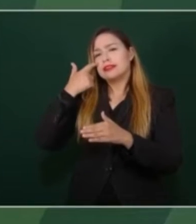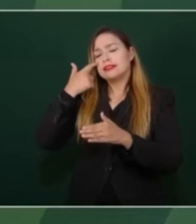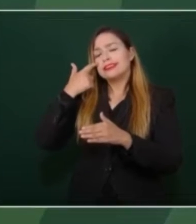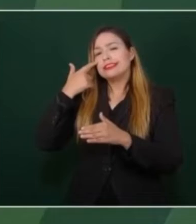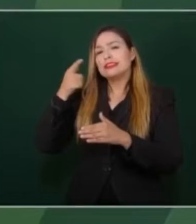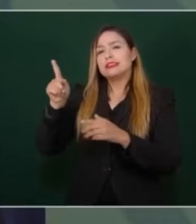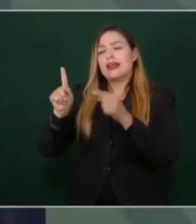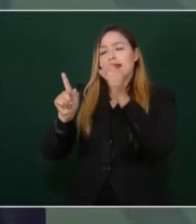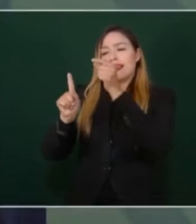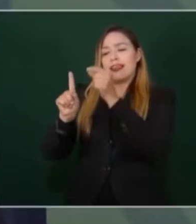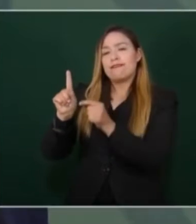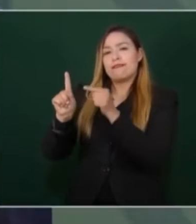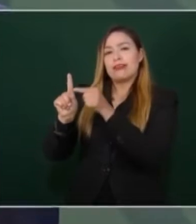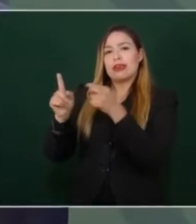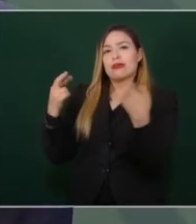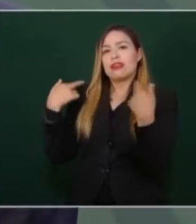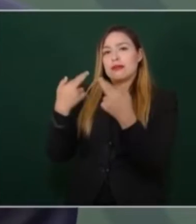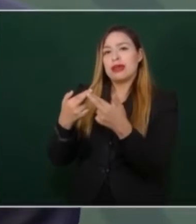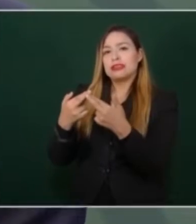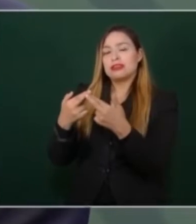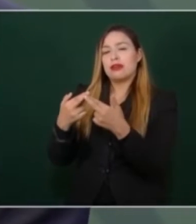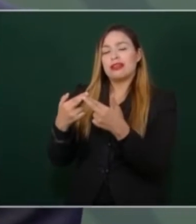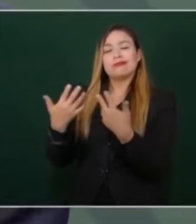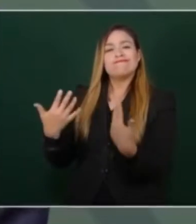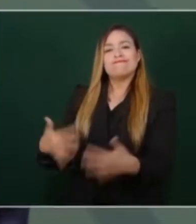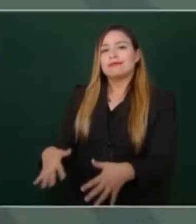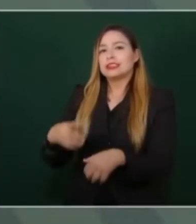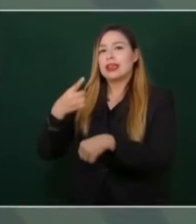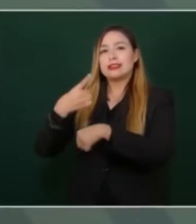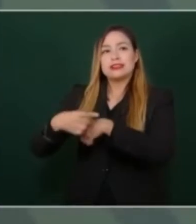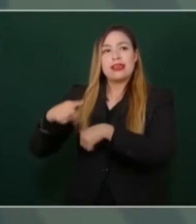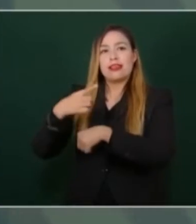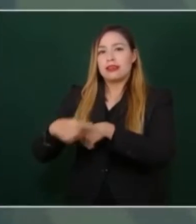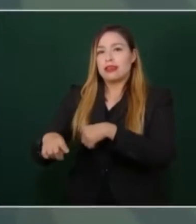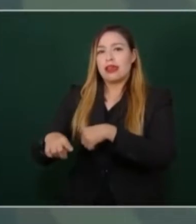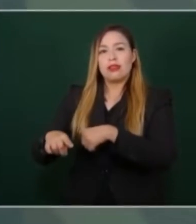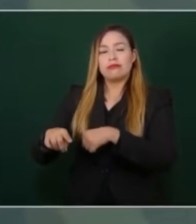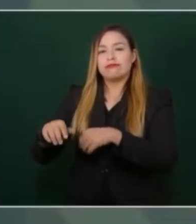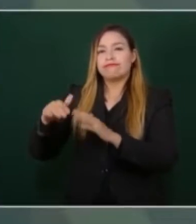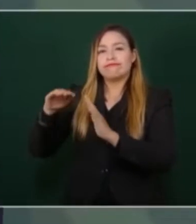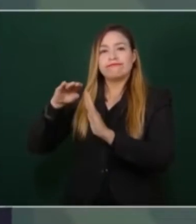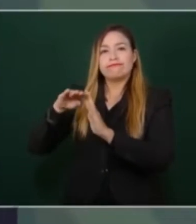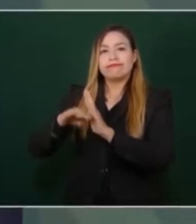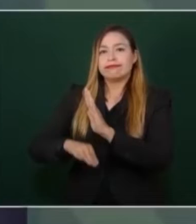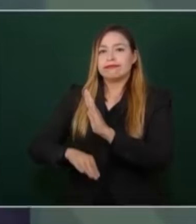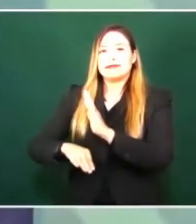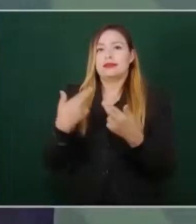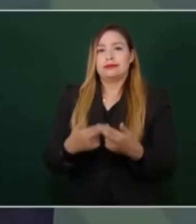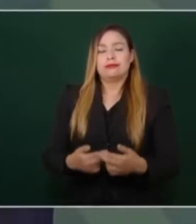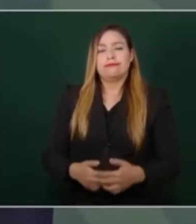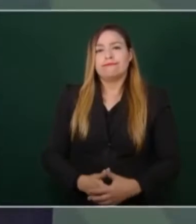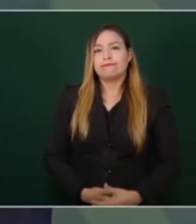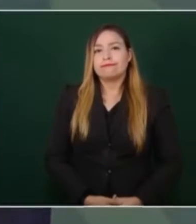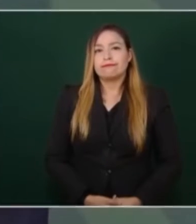mucho la imagen de las maestras, los maestros.